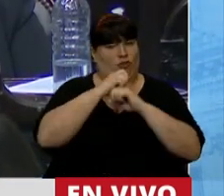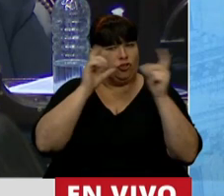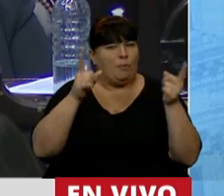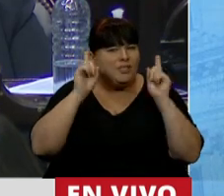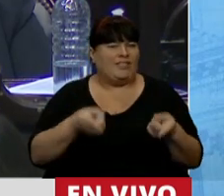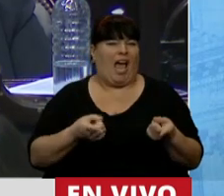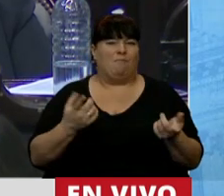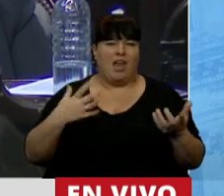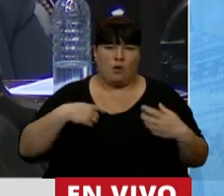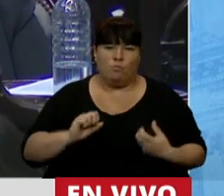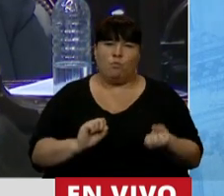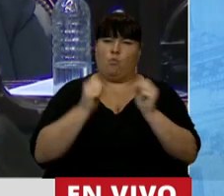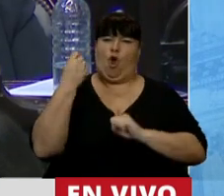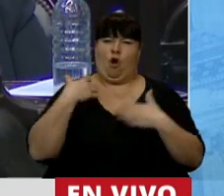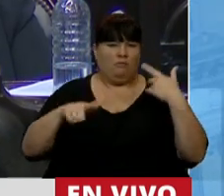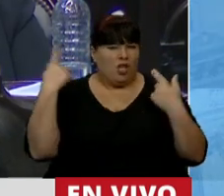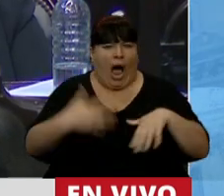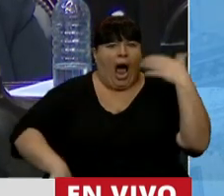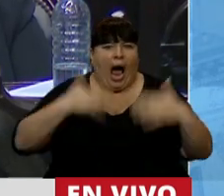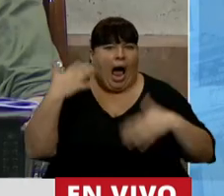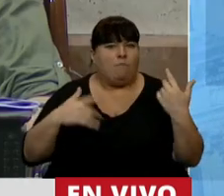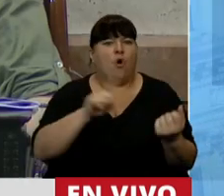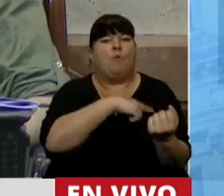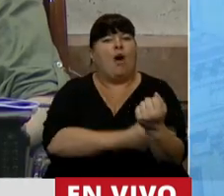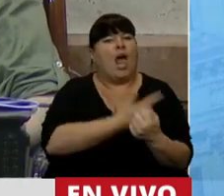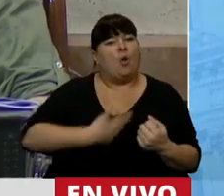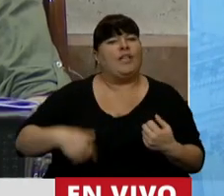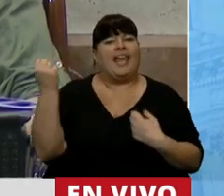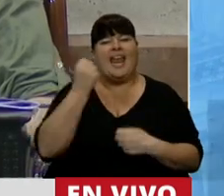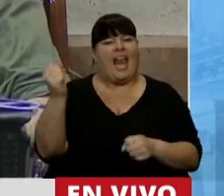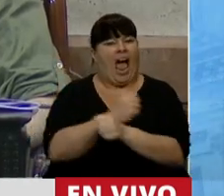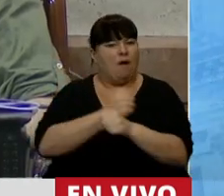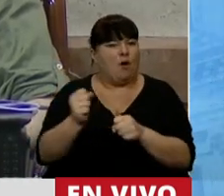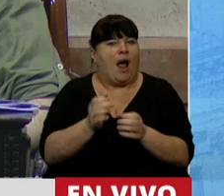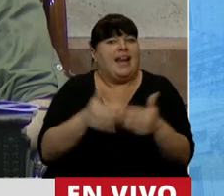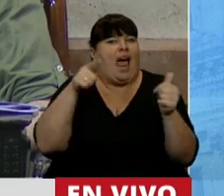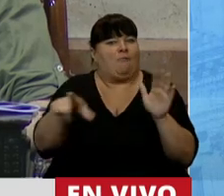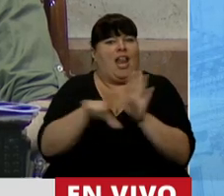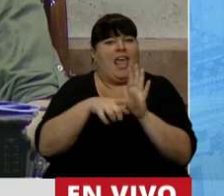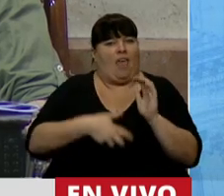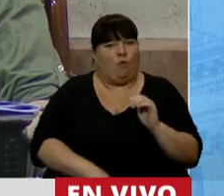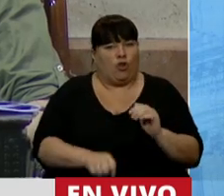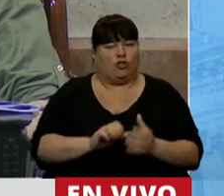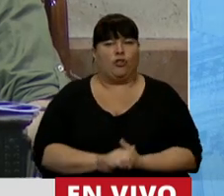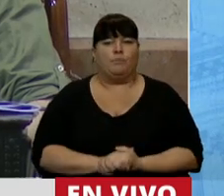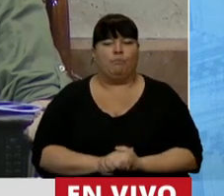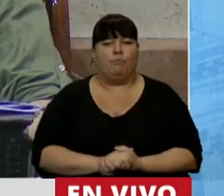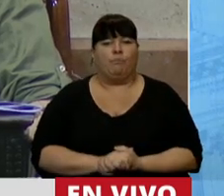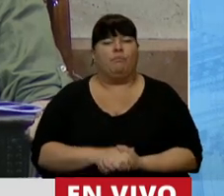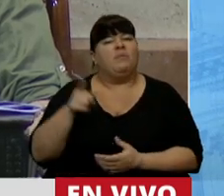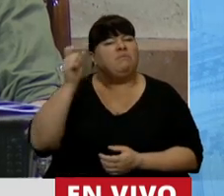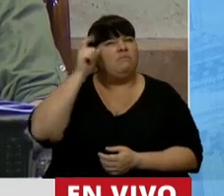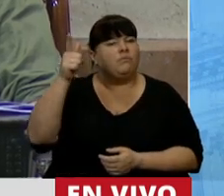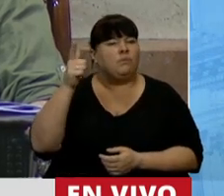y también con cierta indignación el apuro del Poder Ejecutivo por sancionar rápidamente la ley del aborto. Y él se